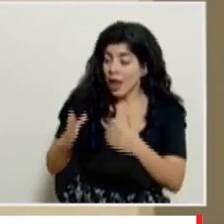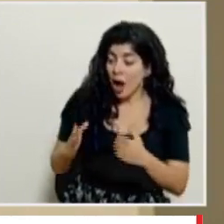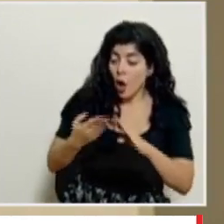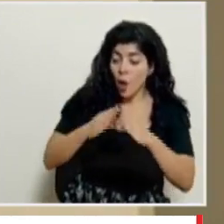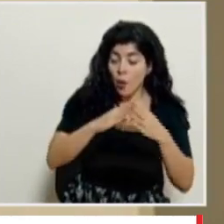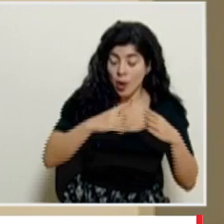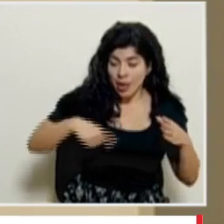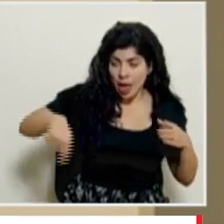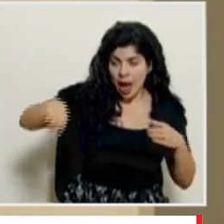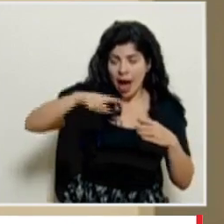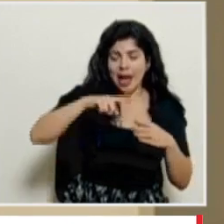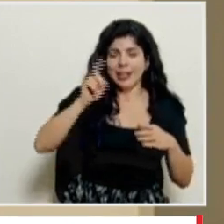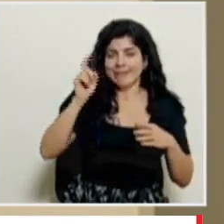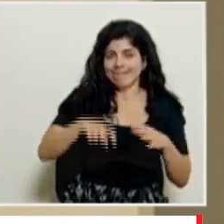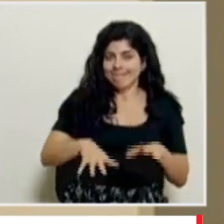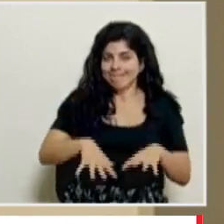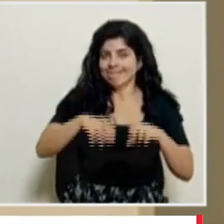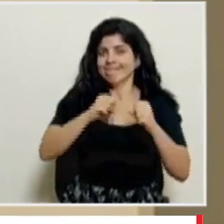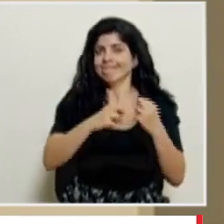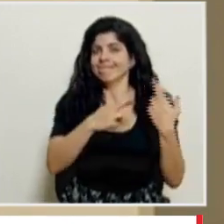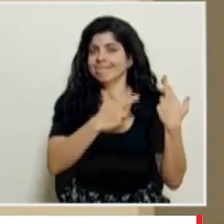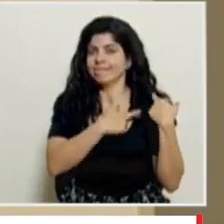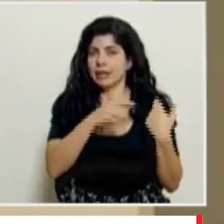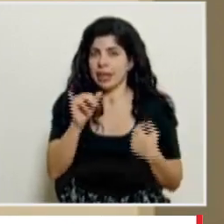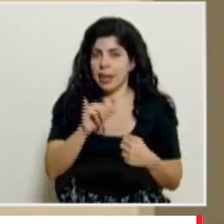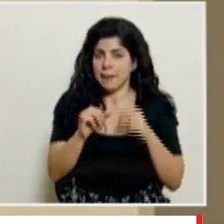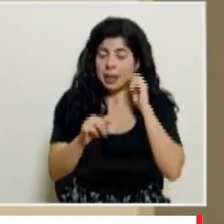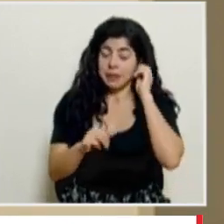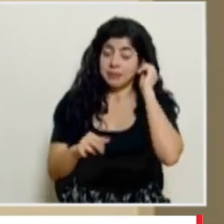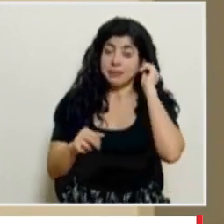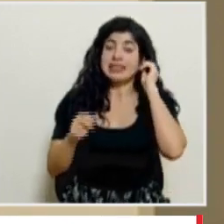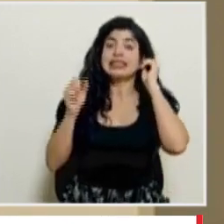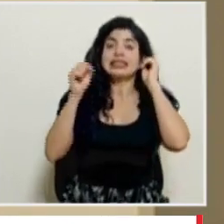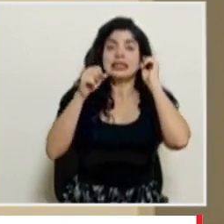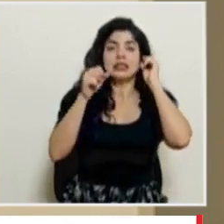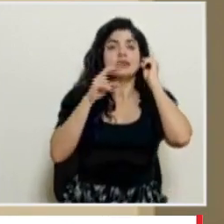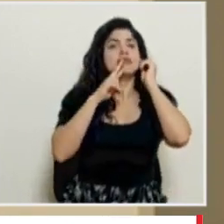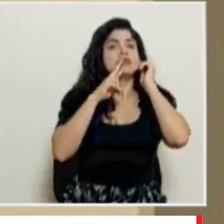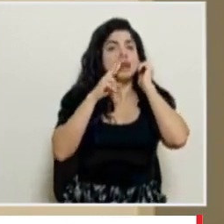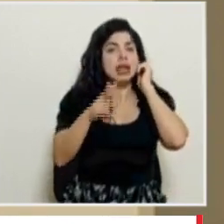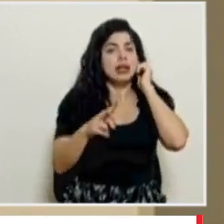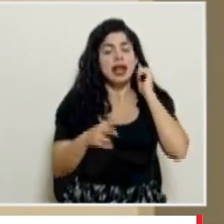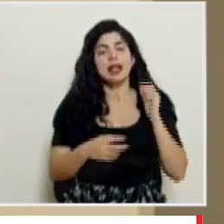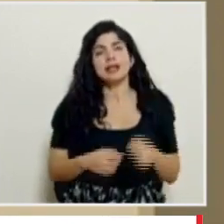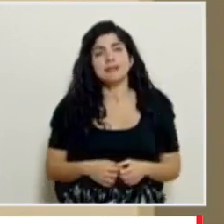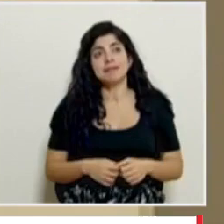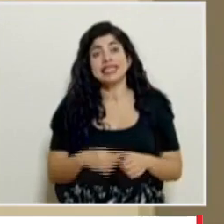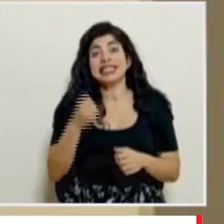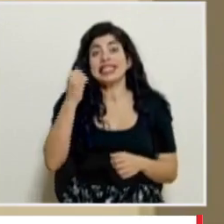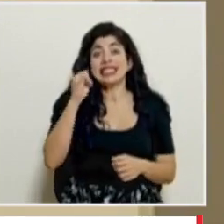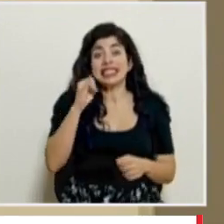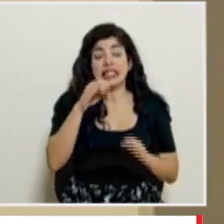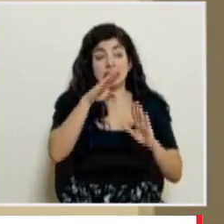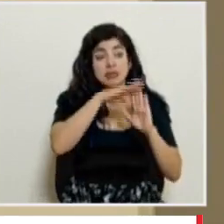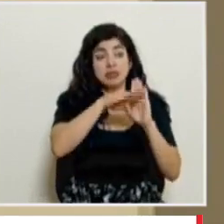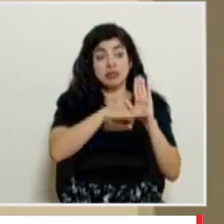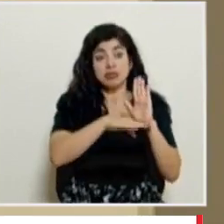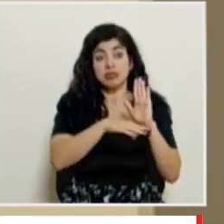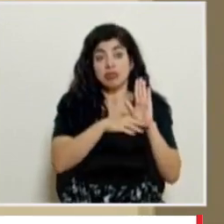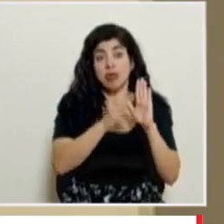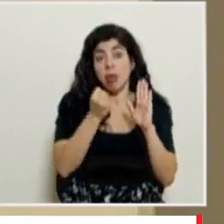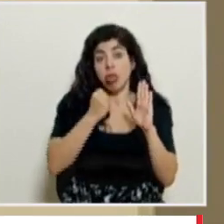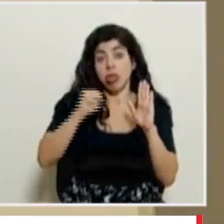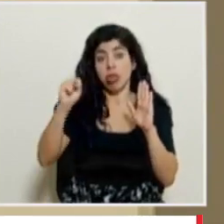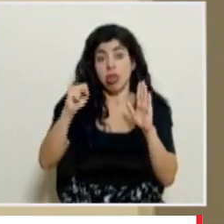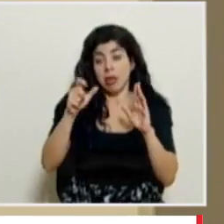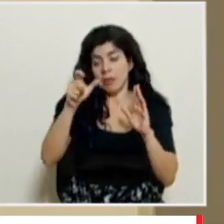comunidad asumir esa parte de la responsabilidad ahora sí es un hecho que ante el no cumplimiento de medidas de parte de